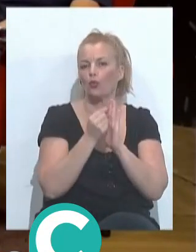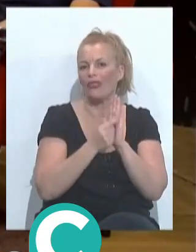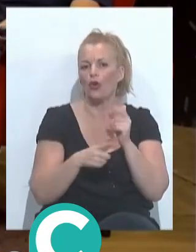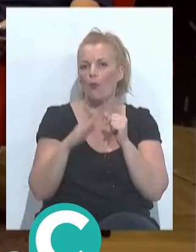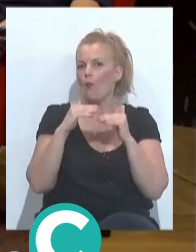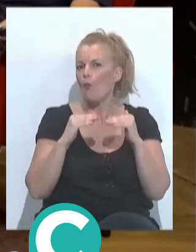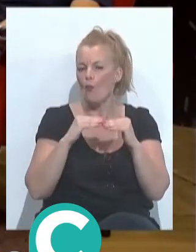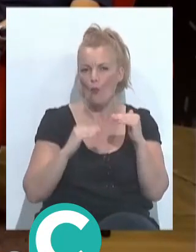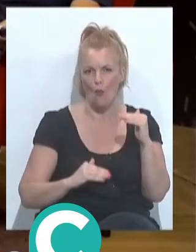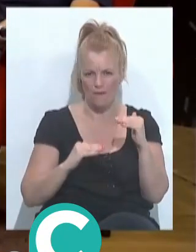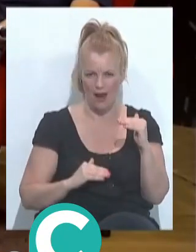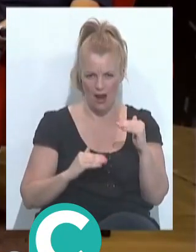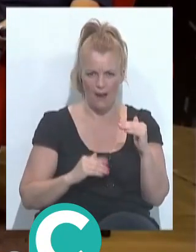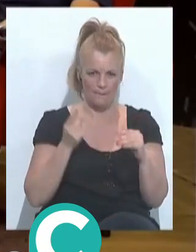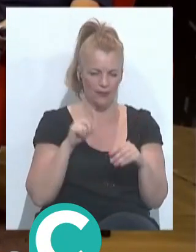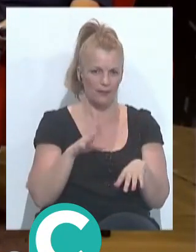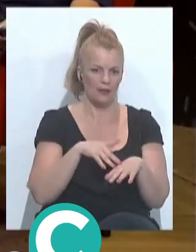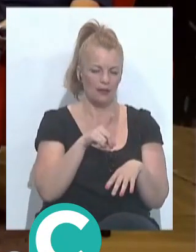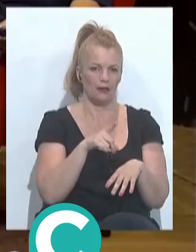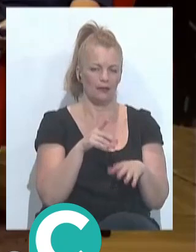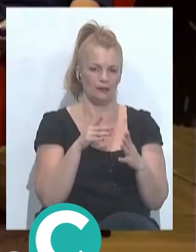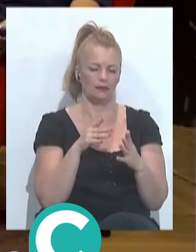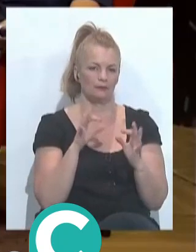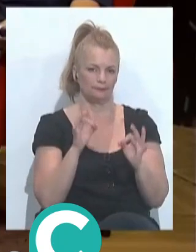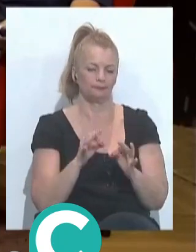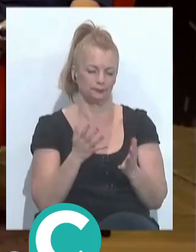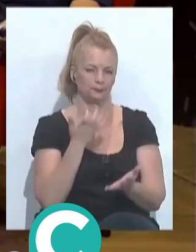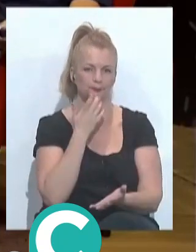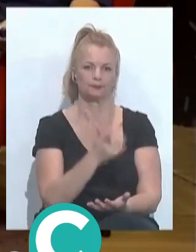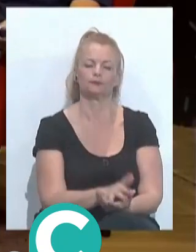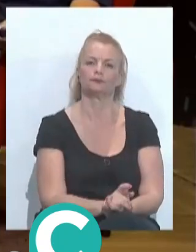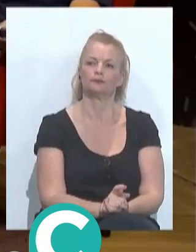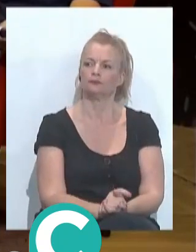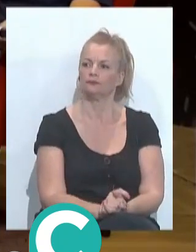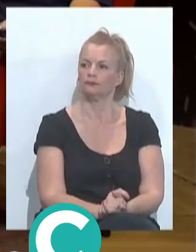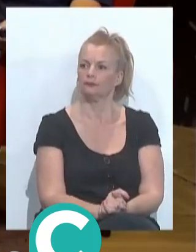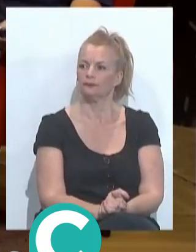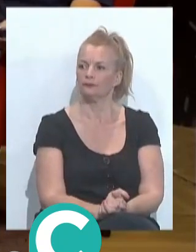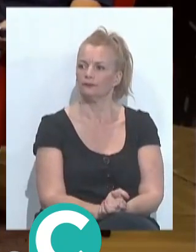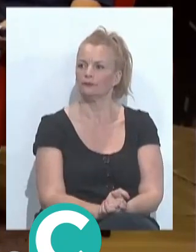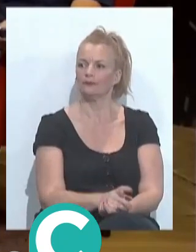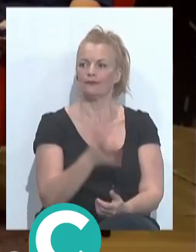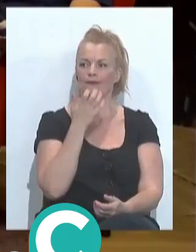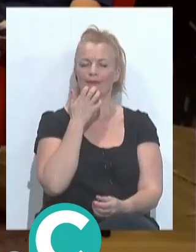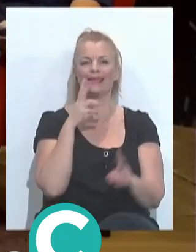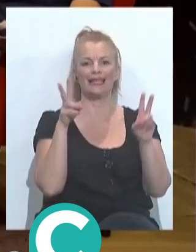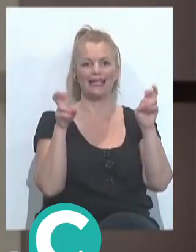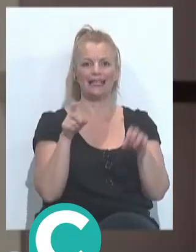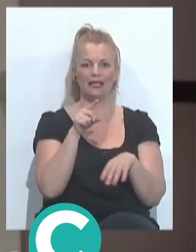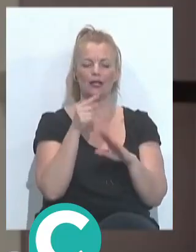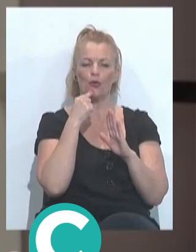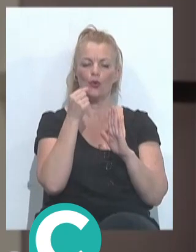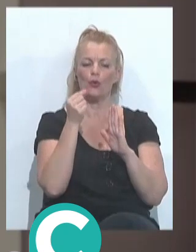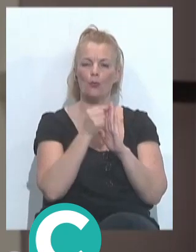día y tenemos ahí ejemplos, muchísimos ejemplos. Pero yo en eso, por ejemplo, en el tema de cuando se